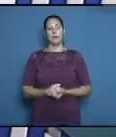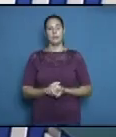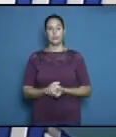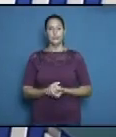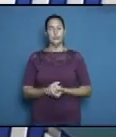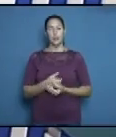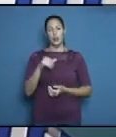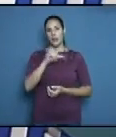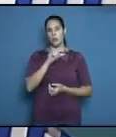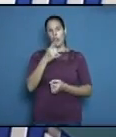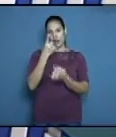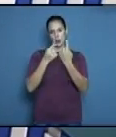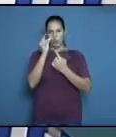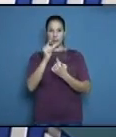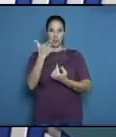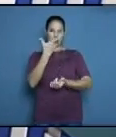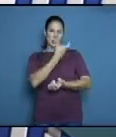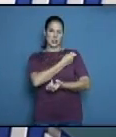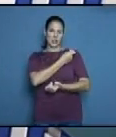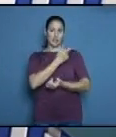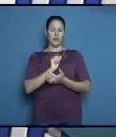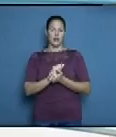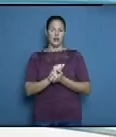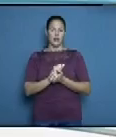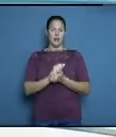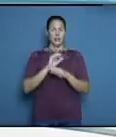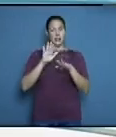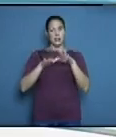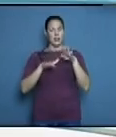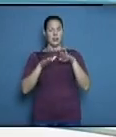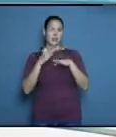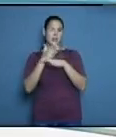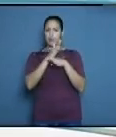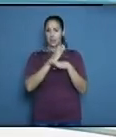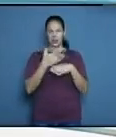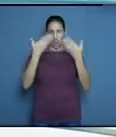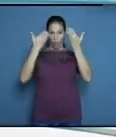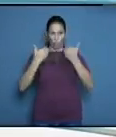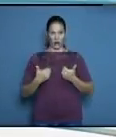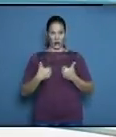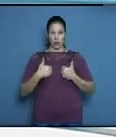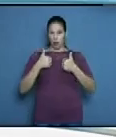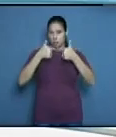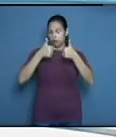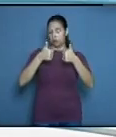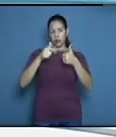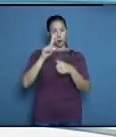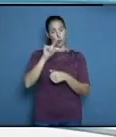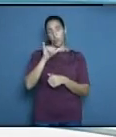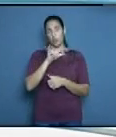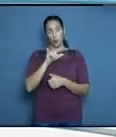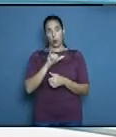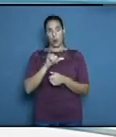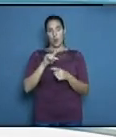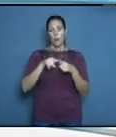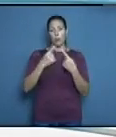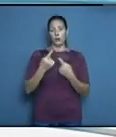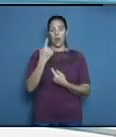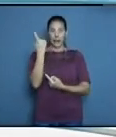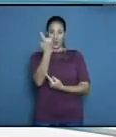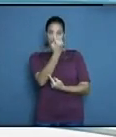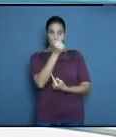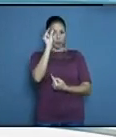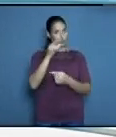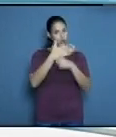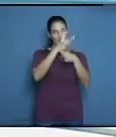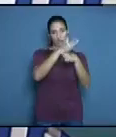depende del individuo de la fortaleza de la alimentación de la biología del propio individuo